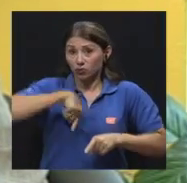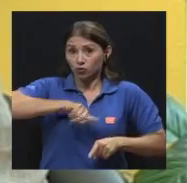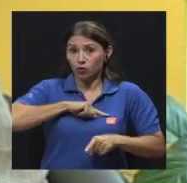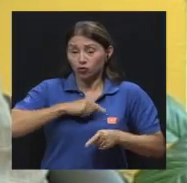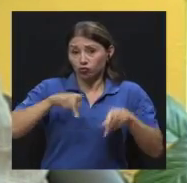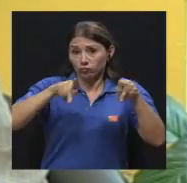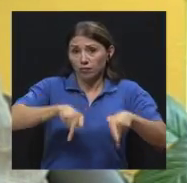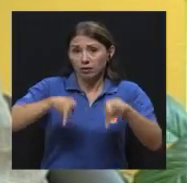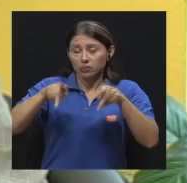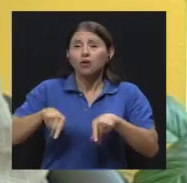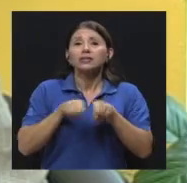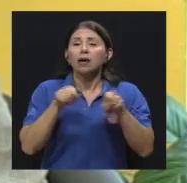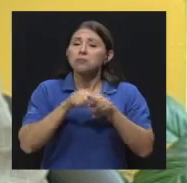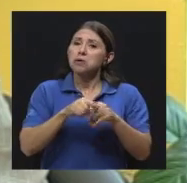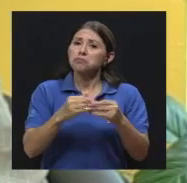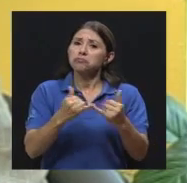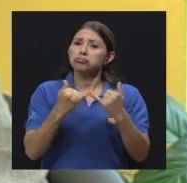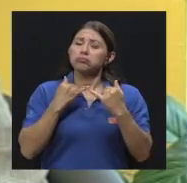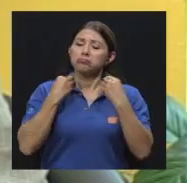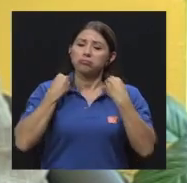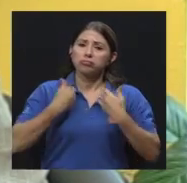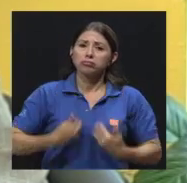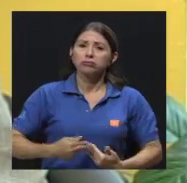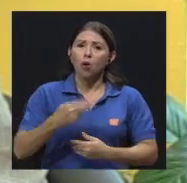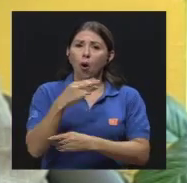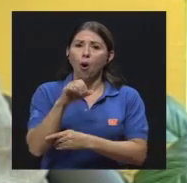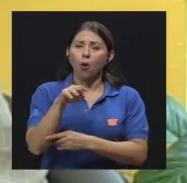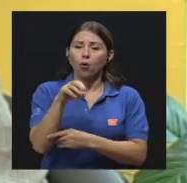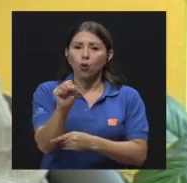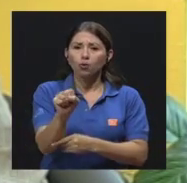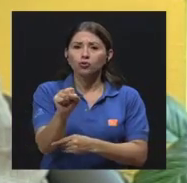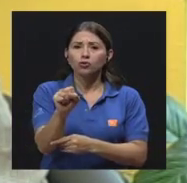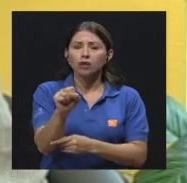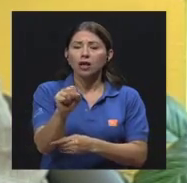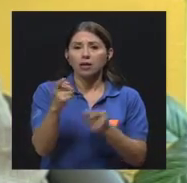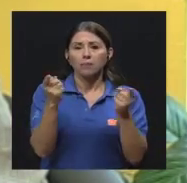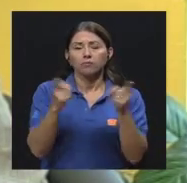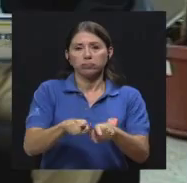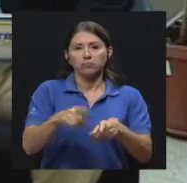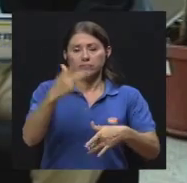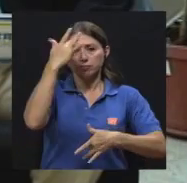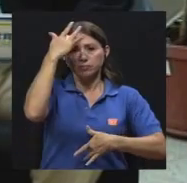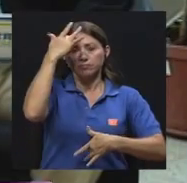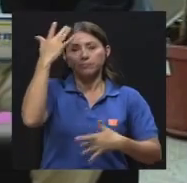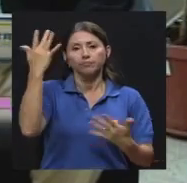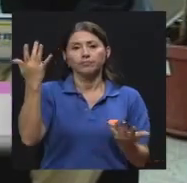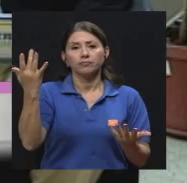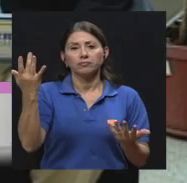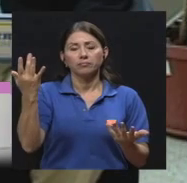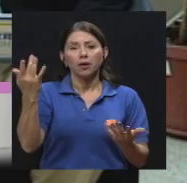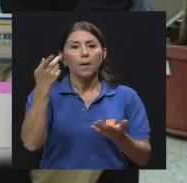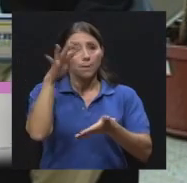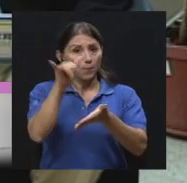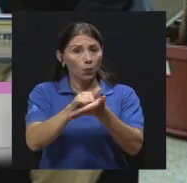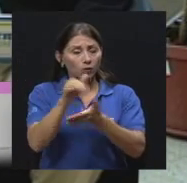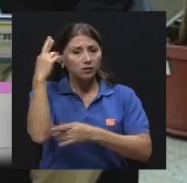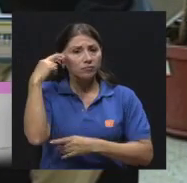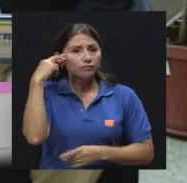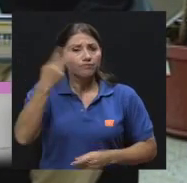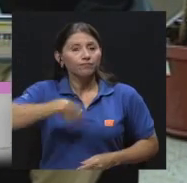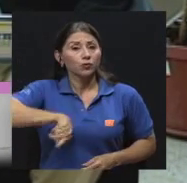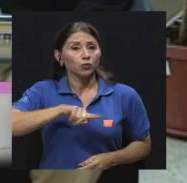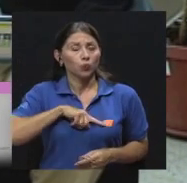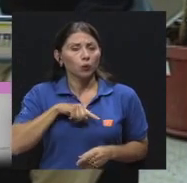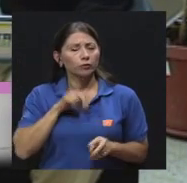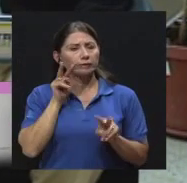humanos, también portamos hongos que son, que nos producen enfermedades. Entonces, por eso nosotros los